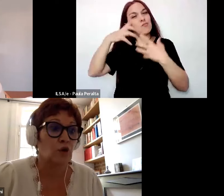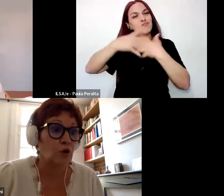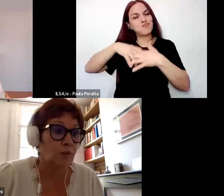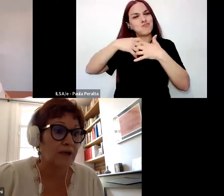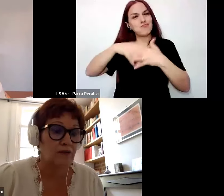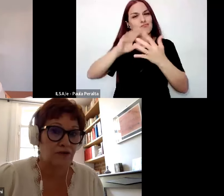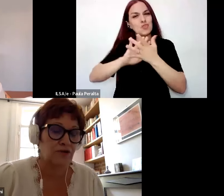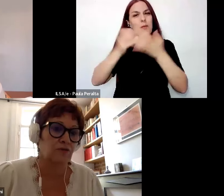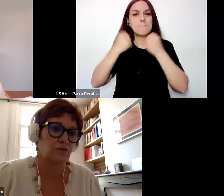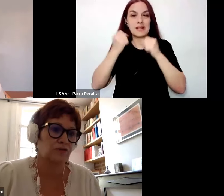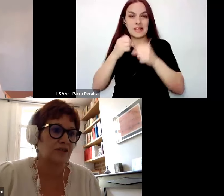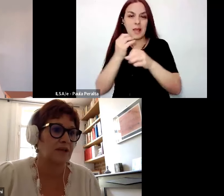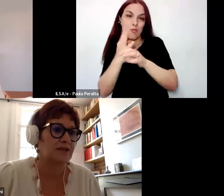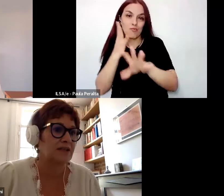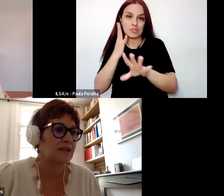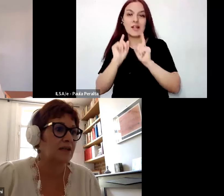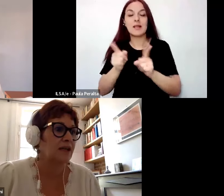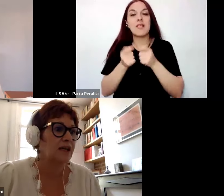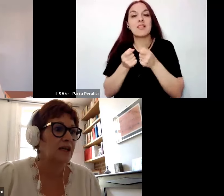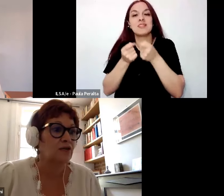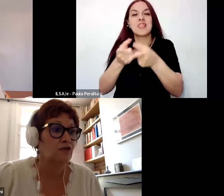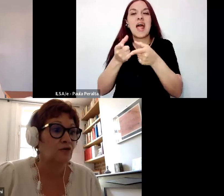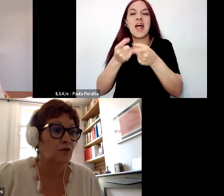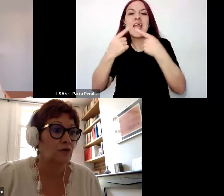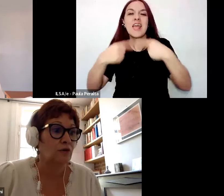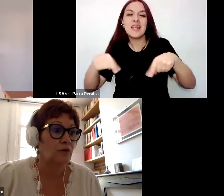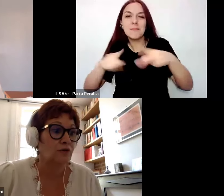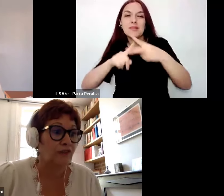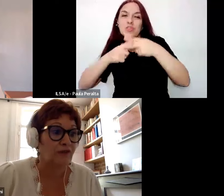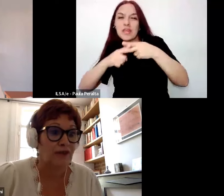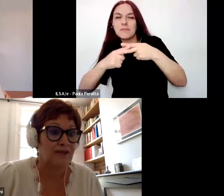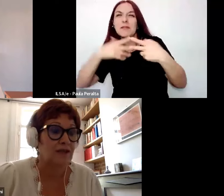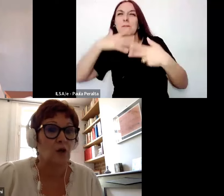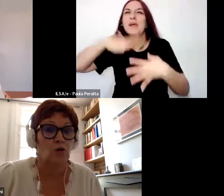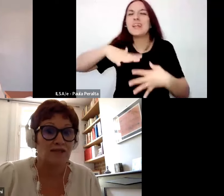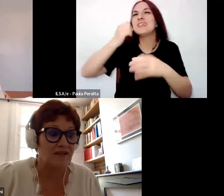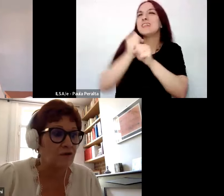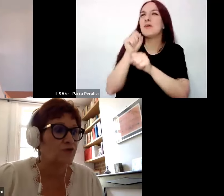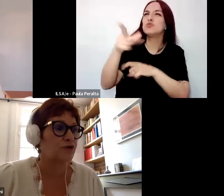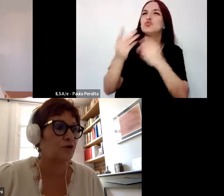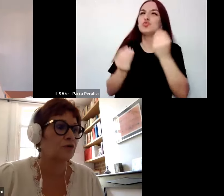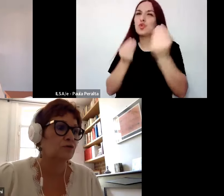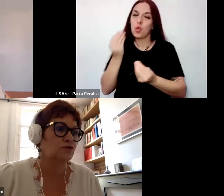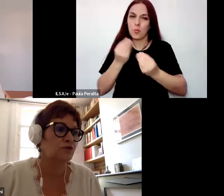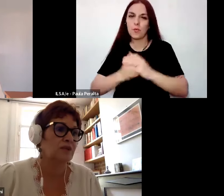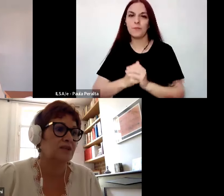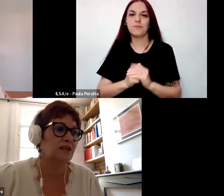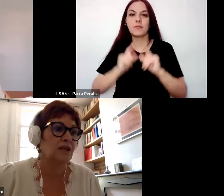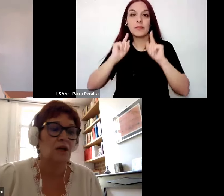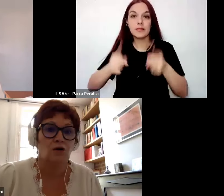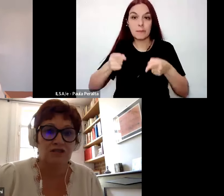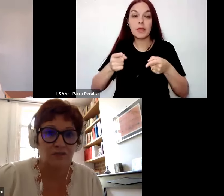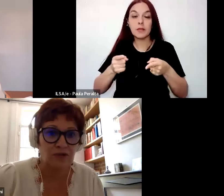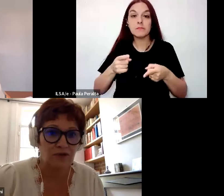profesional y darle elementos de comprensión de su práctica y enfrentar